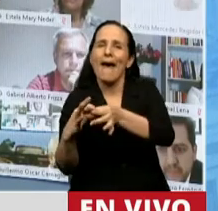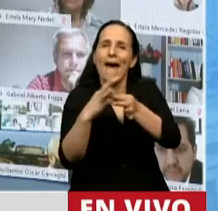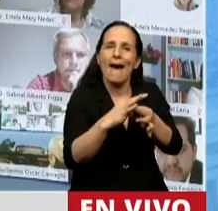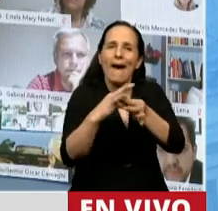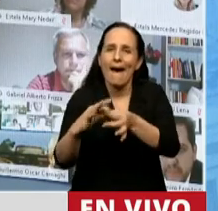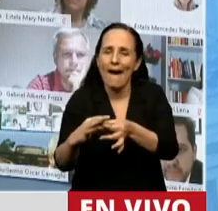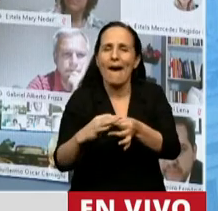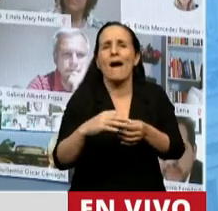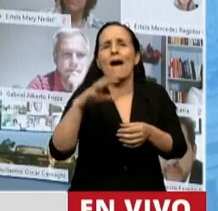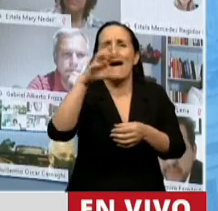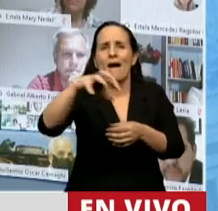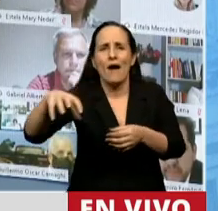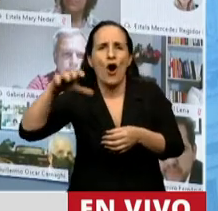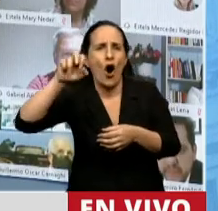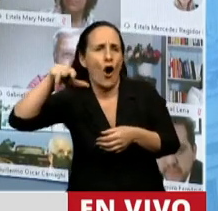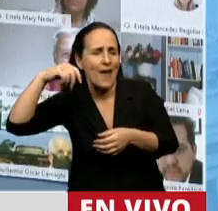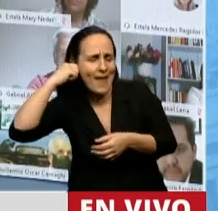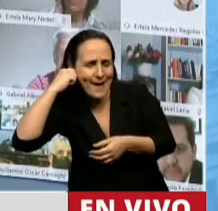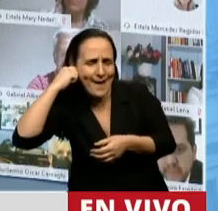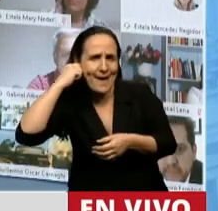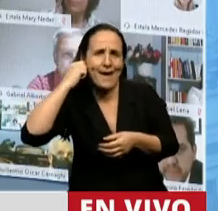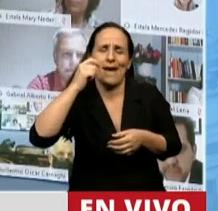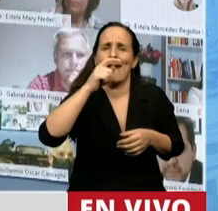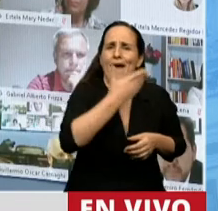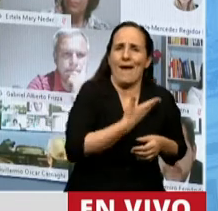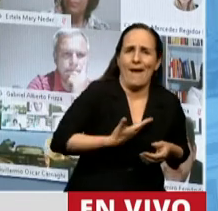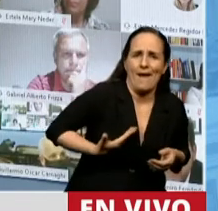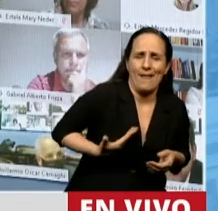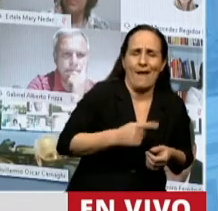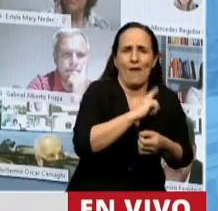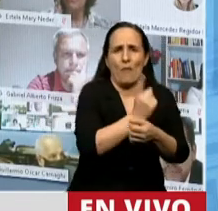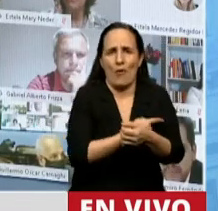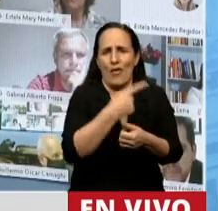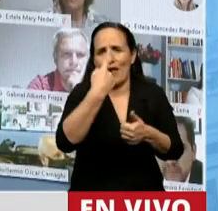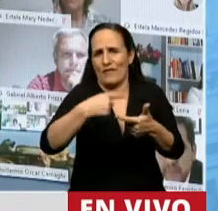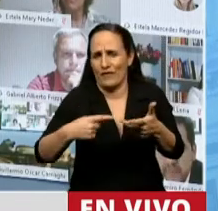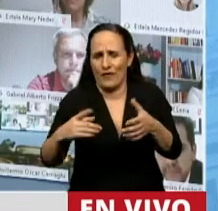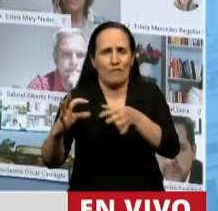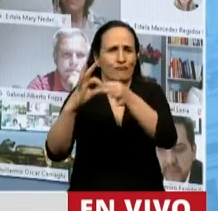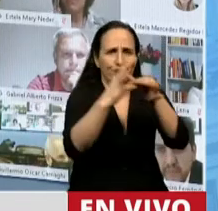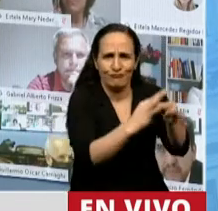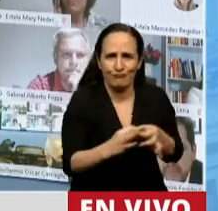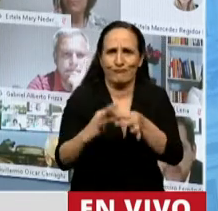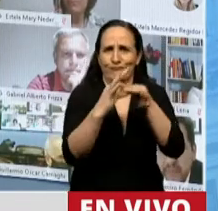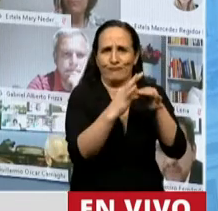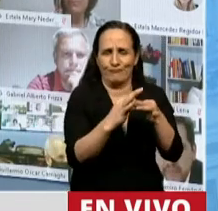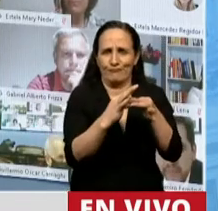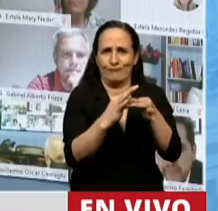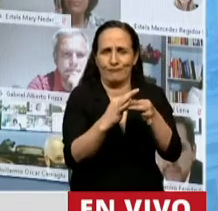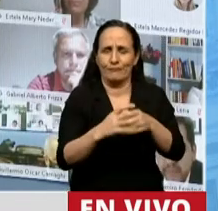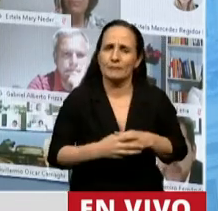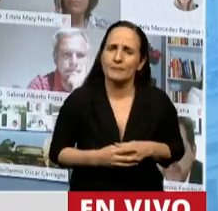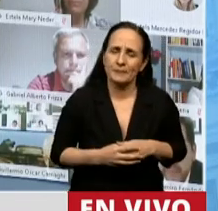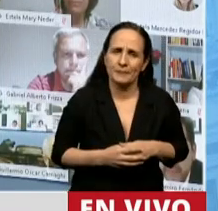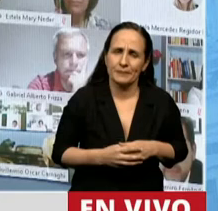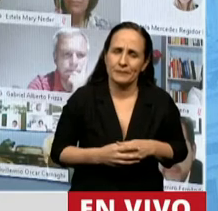entre las organizaciones de la sociedad civil y los distintos poderes del Estado. Le